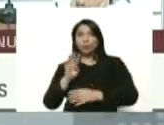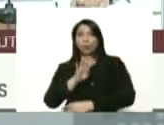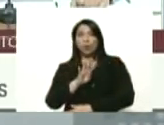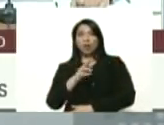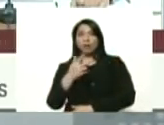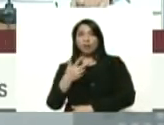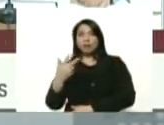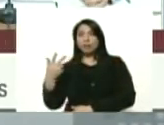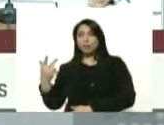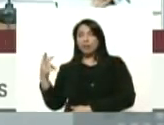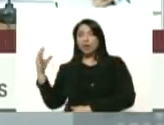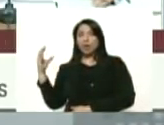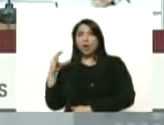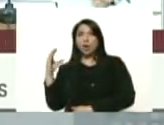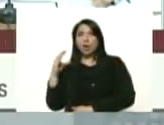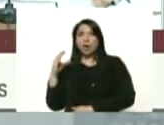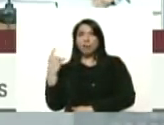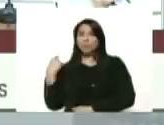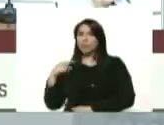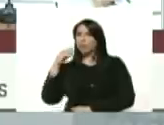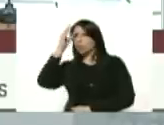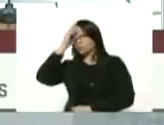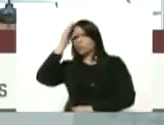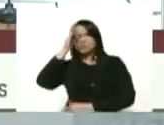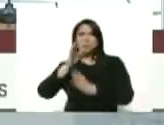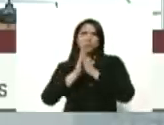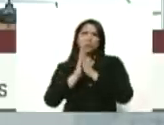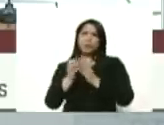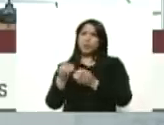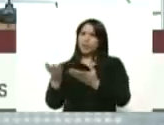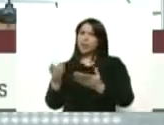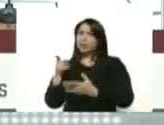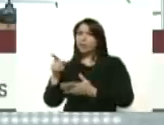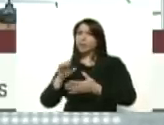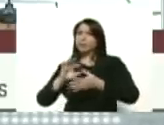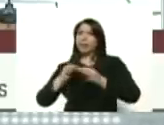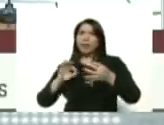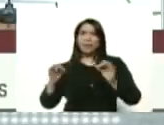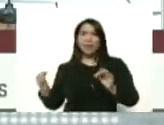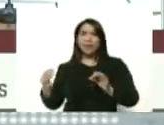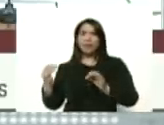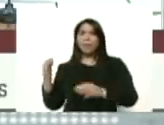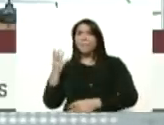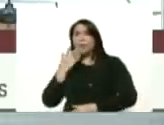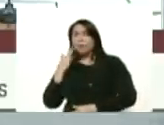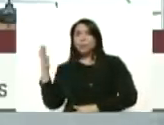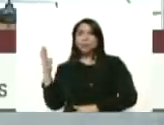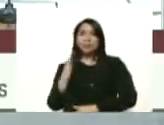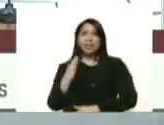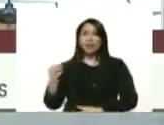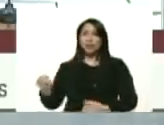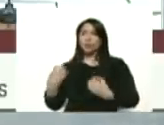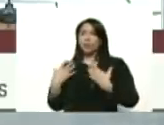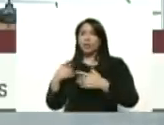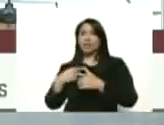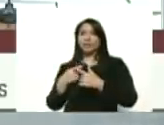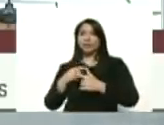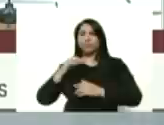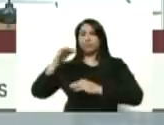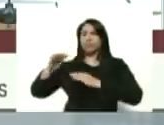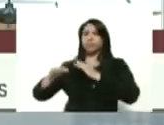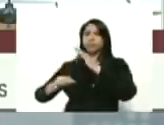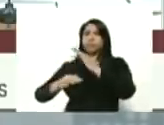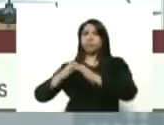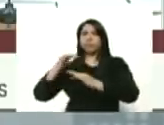cuatrocientos treinta y tres de Colombia vamos a tener conciencia de esto porque es una cadena los que llegan contagiados contagian